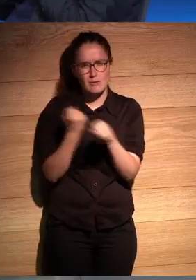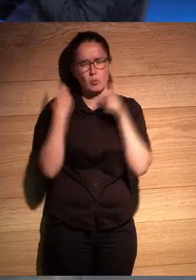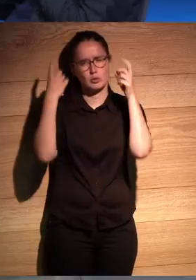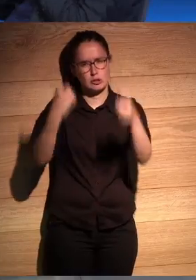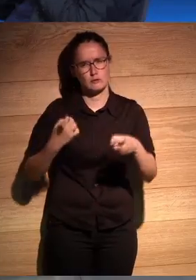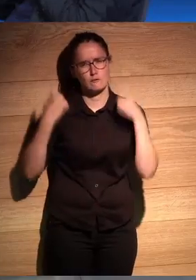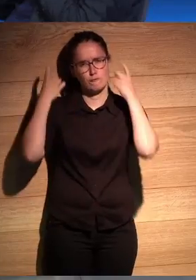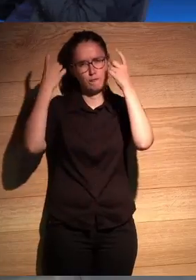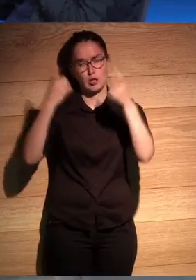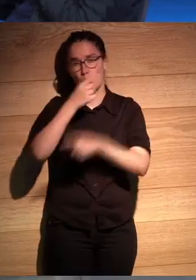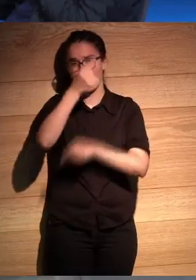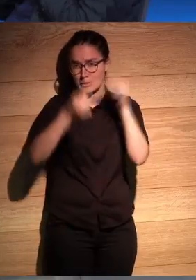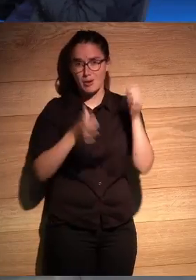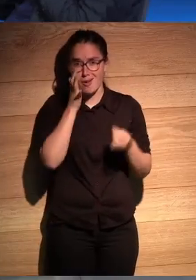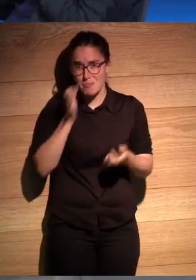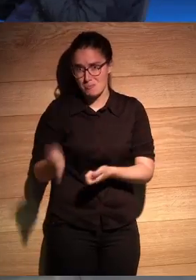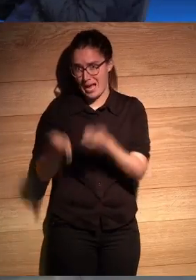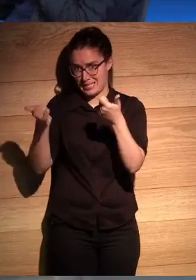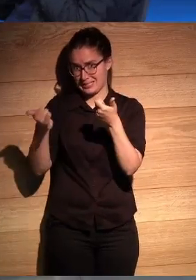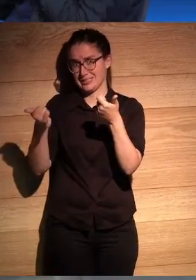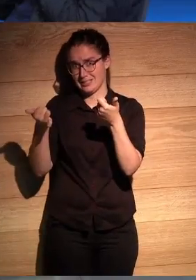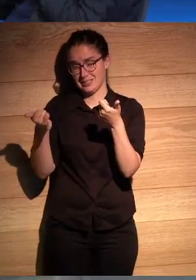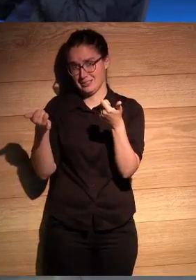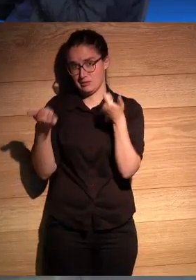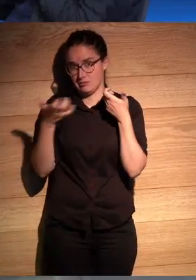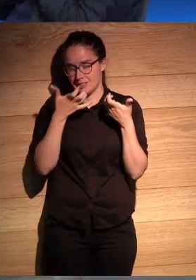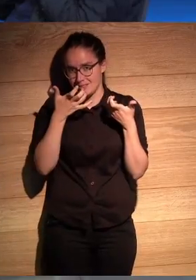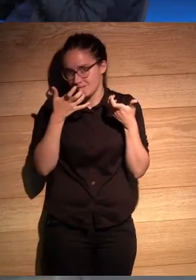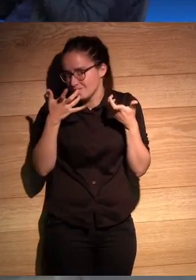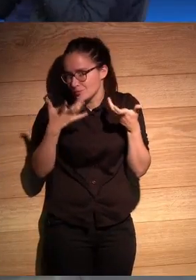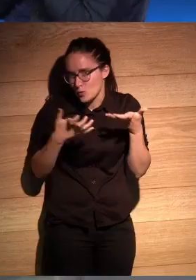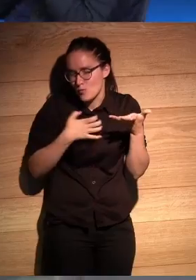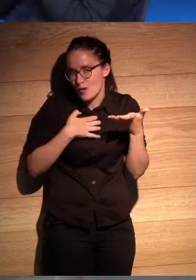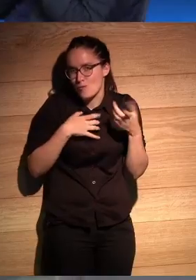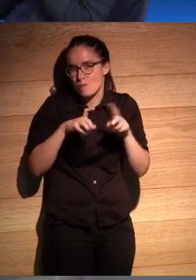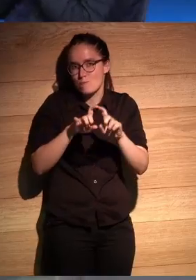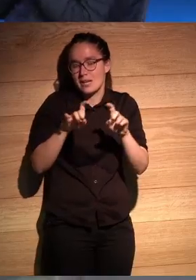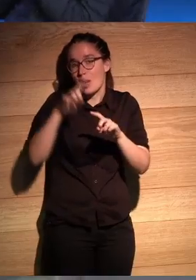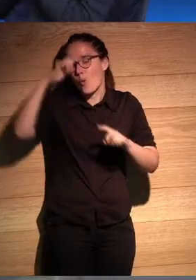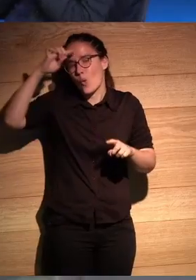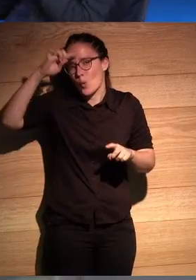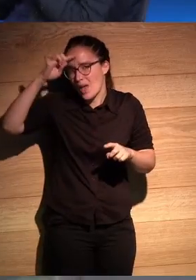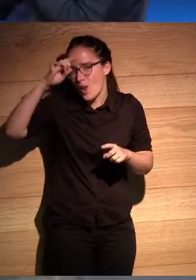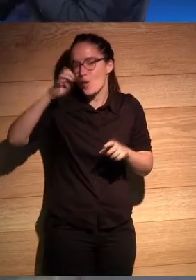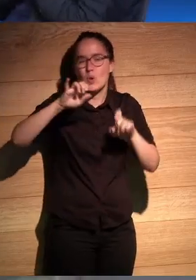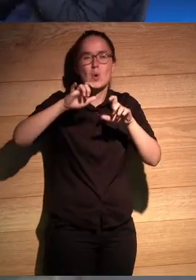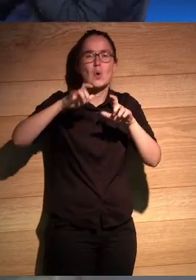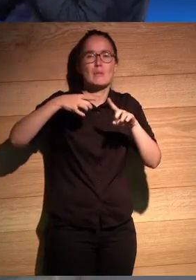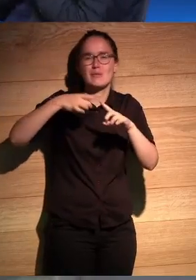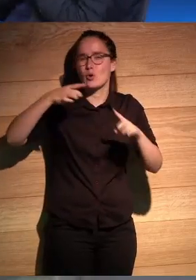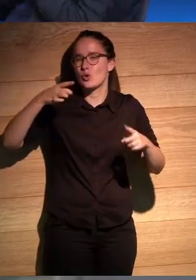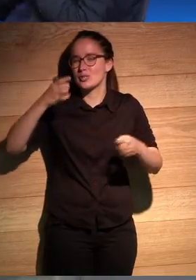esfuerzo mucho más del presupuesto que había para poder invertir si esto nos lo hubiéramos tomado como empresas culturales o empresas